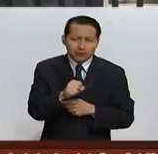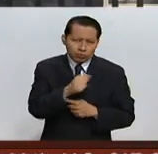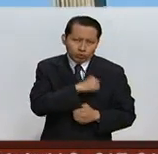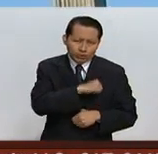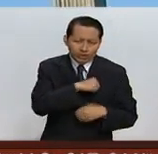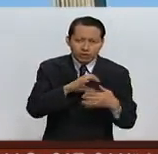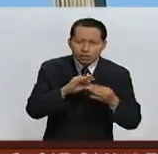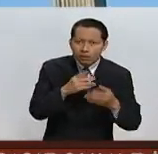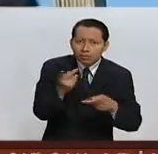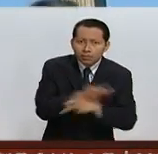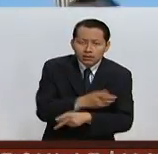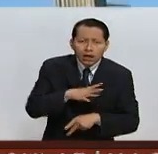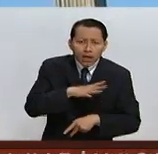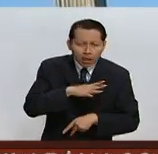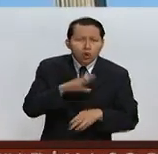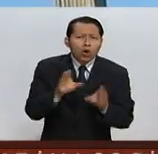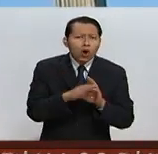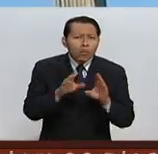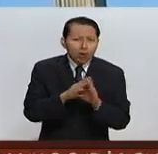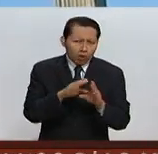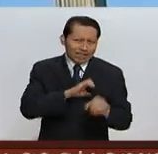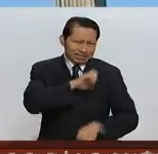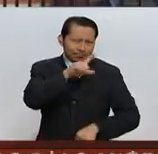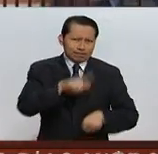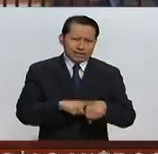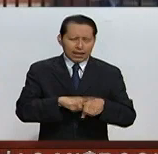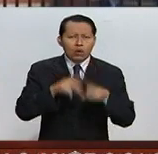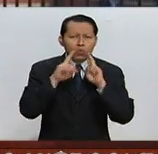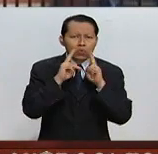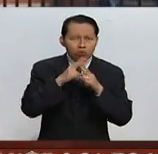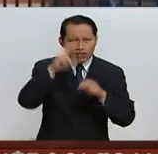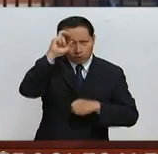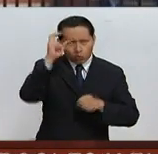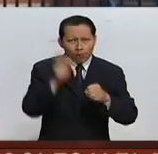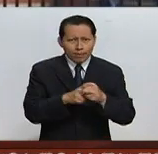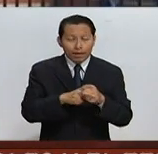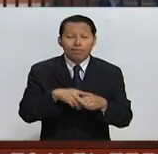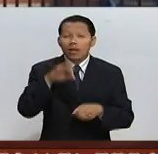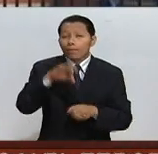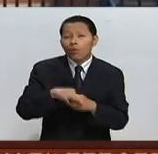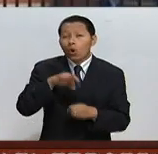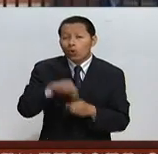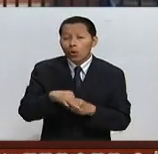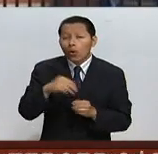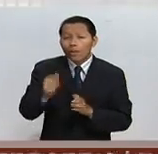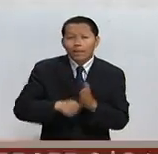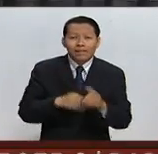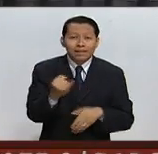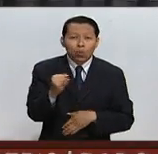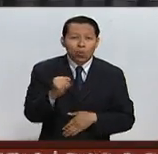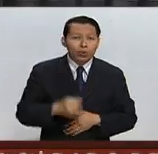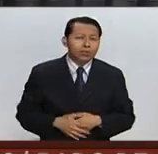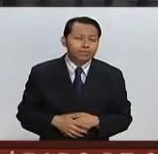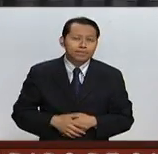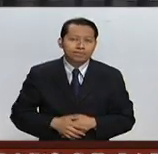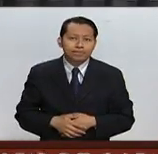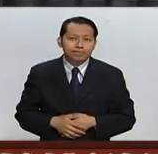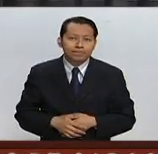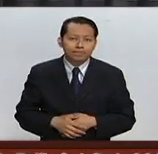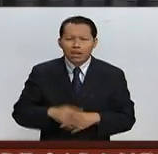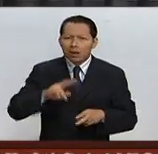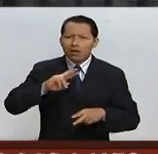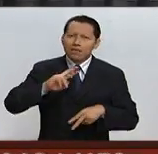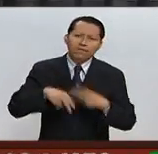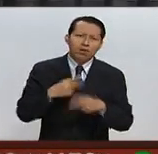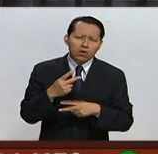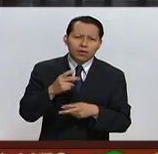el Reino Unido tendría un estatus especial en la Unión Europea y que el referéndum se realizaría en el mes de junio. Voy a ir